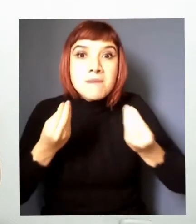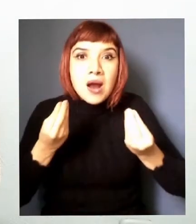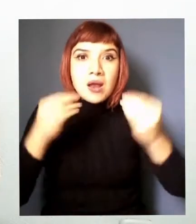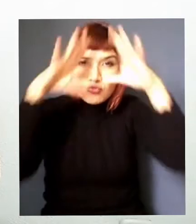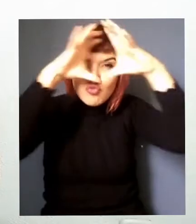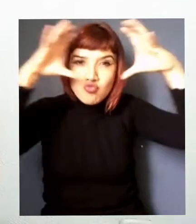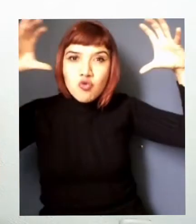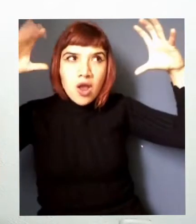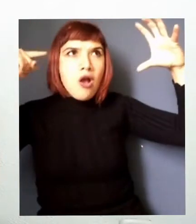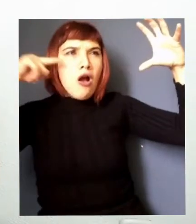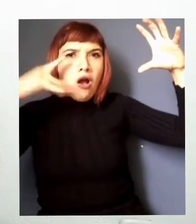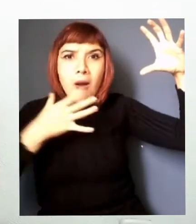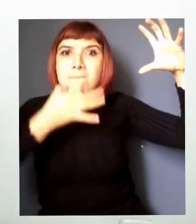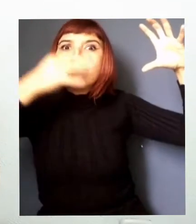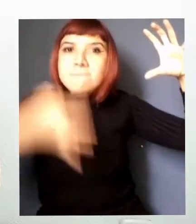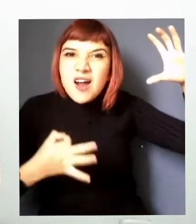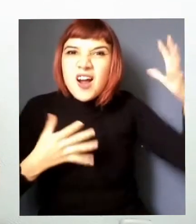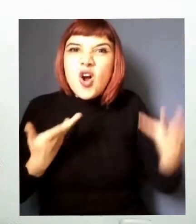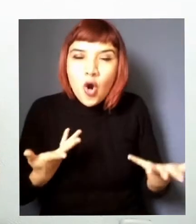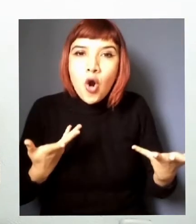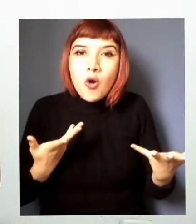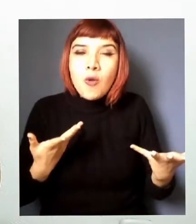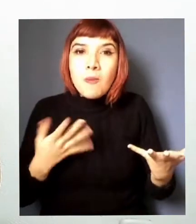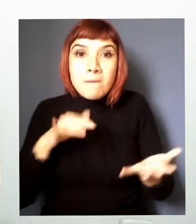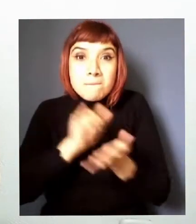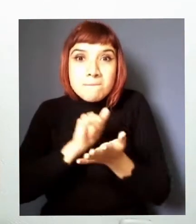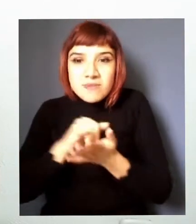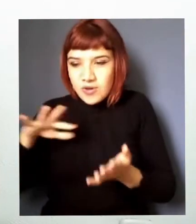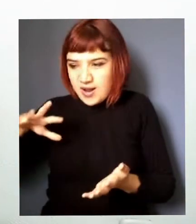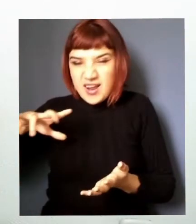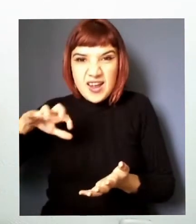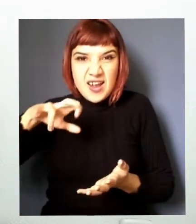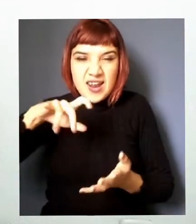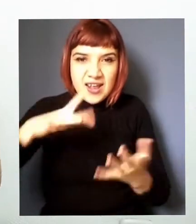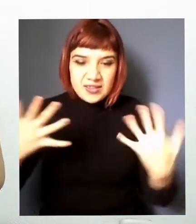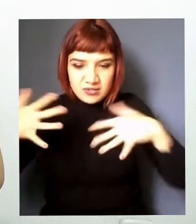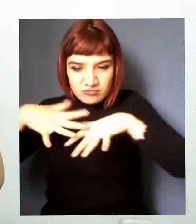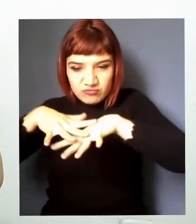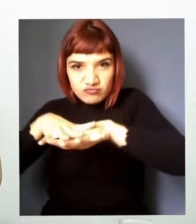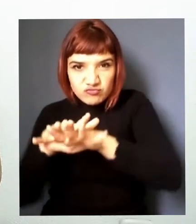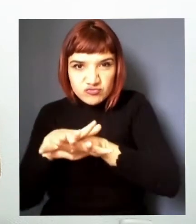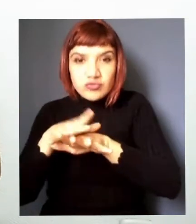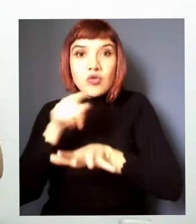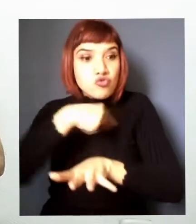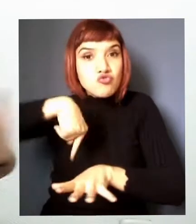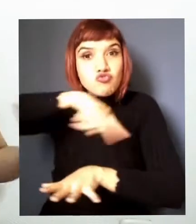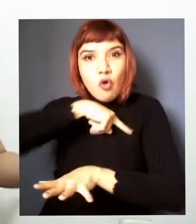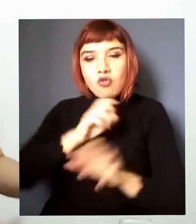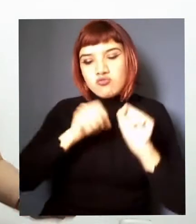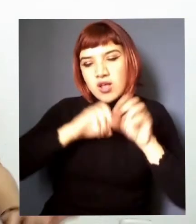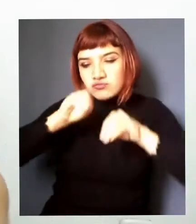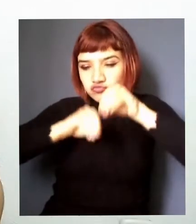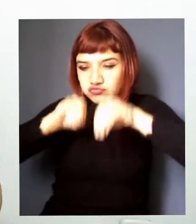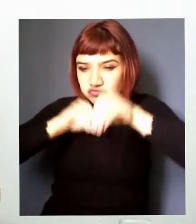construyamos una gran red como la que tejen las arañas desde la que todos podamos